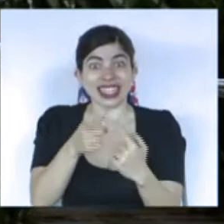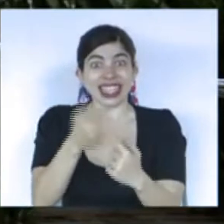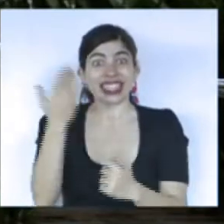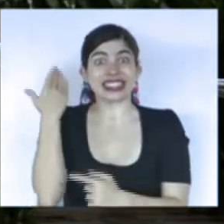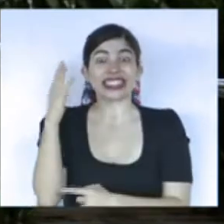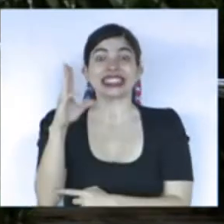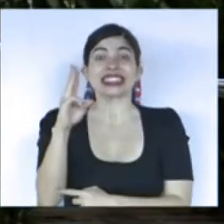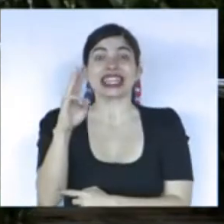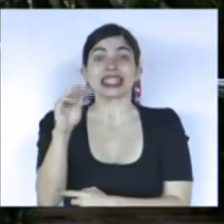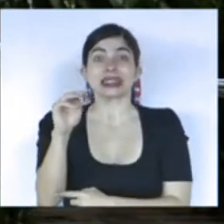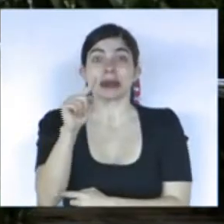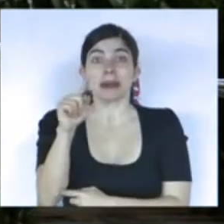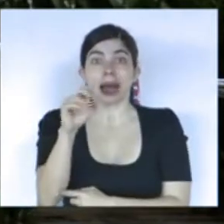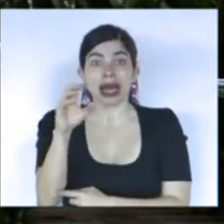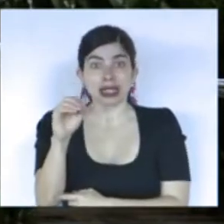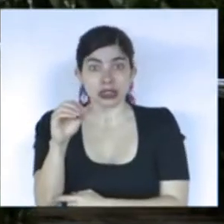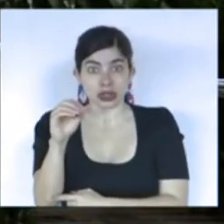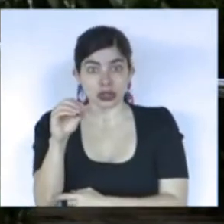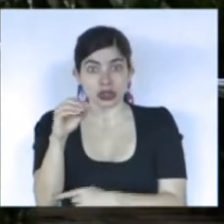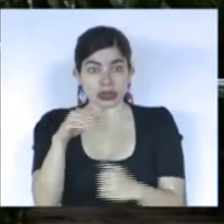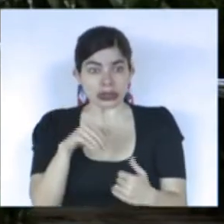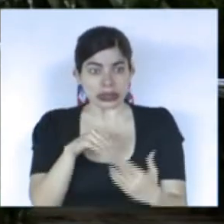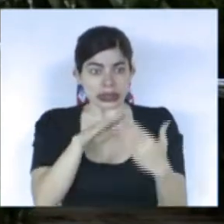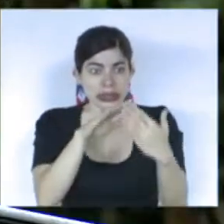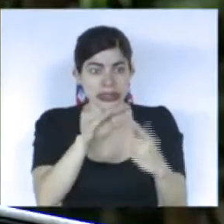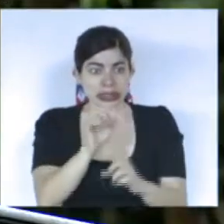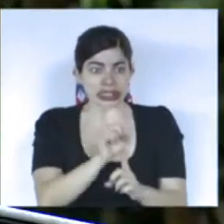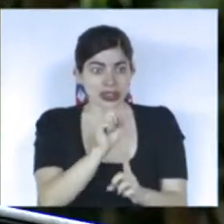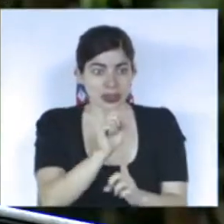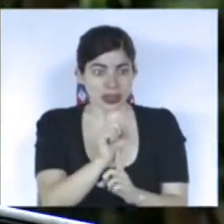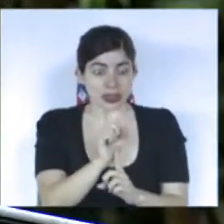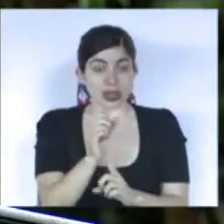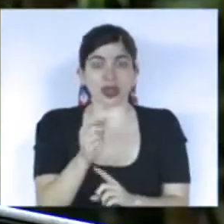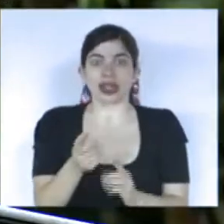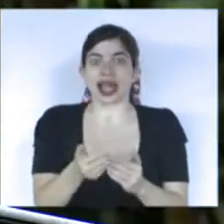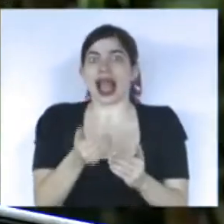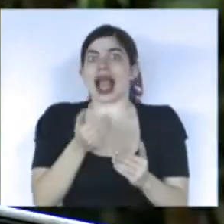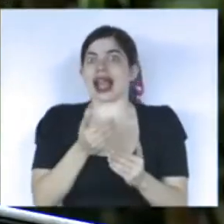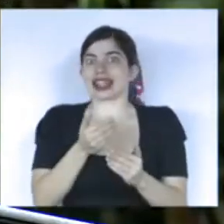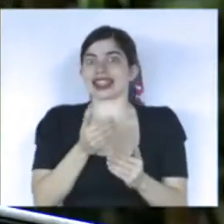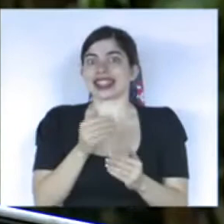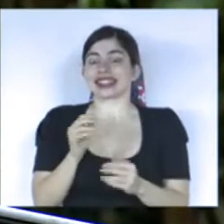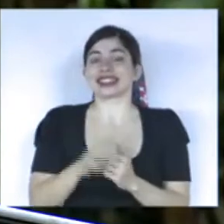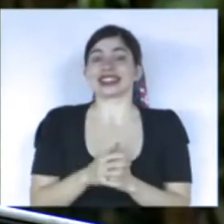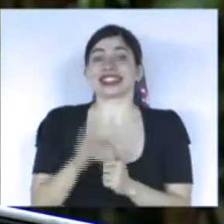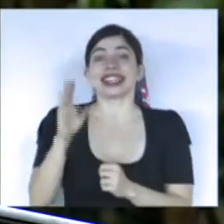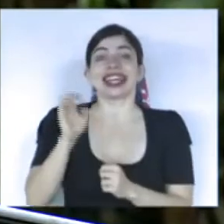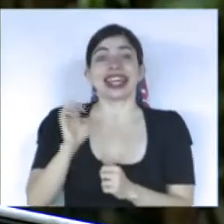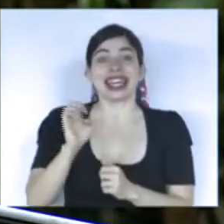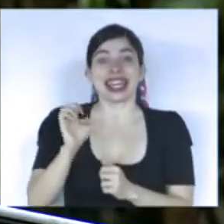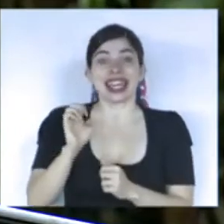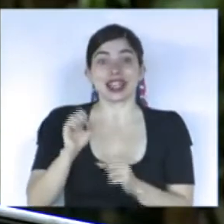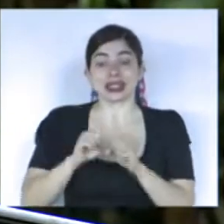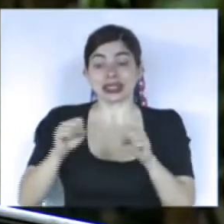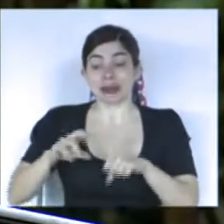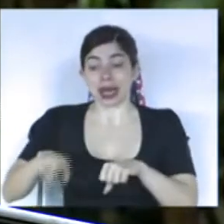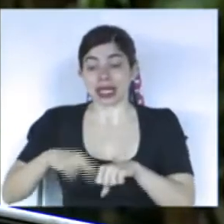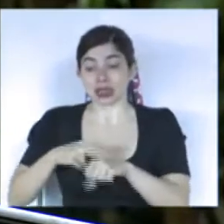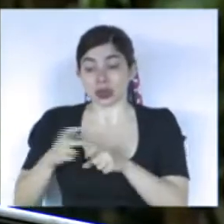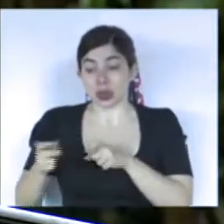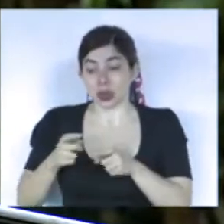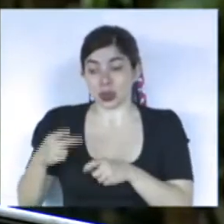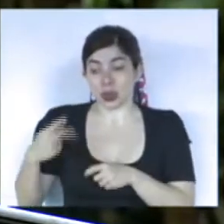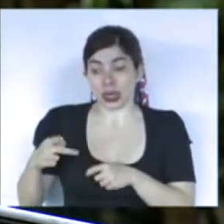de marzo y un poco antes porque ya en enero las instituciones del Sistema Nacional de Gestión de Riesgo iniciamos